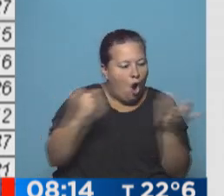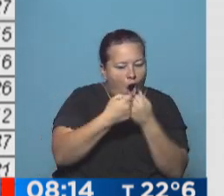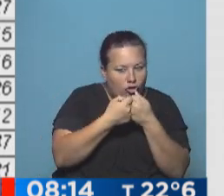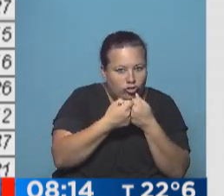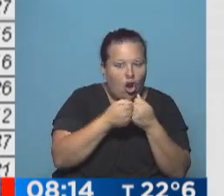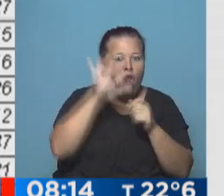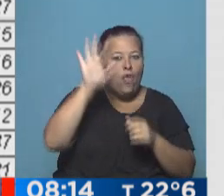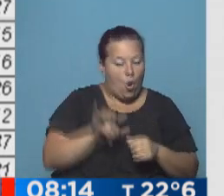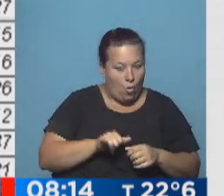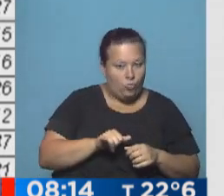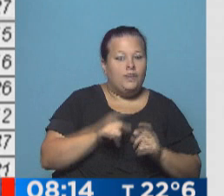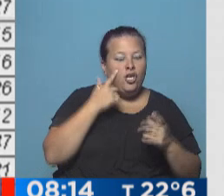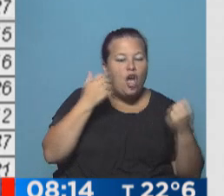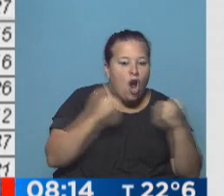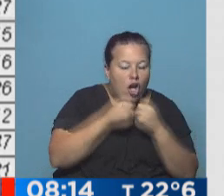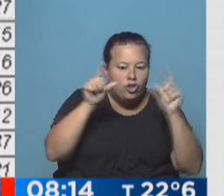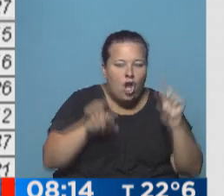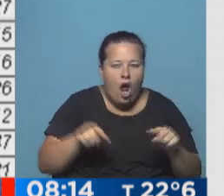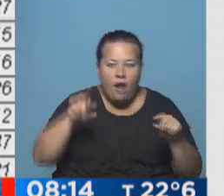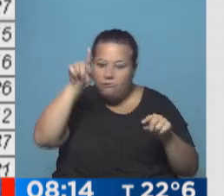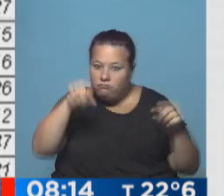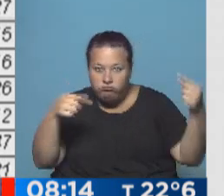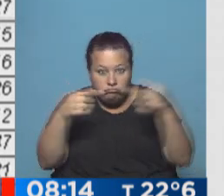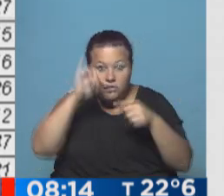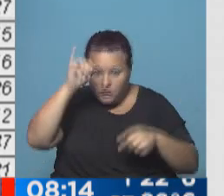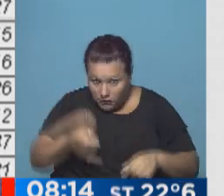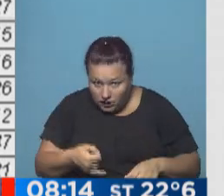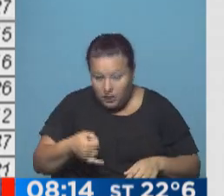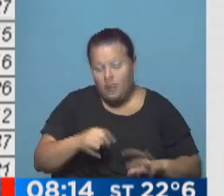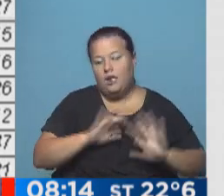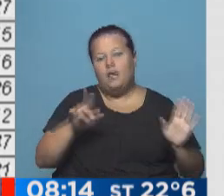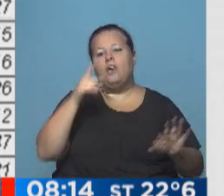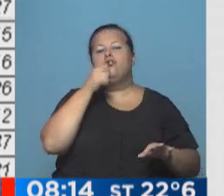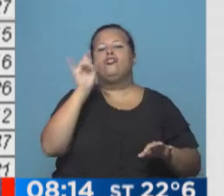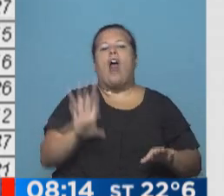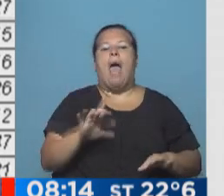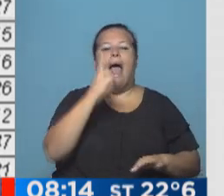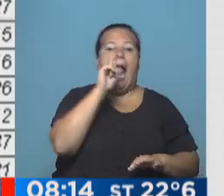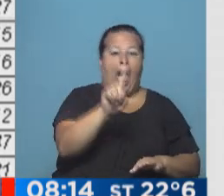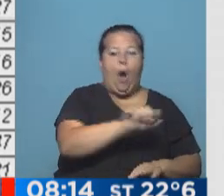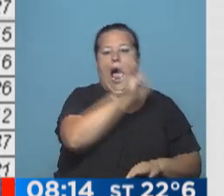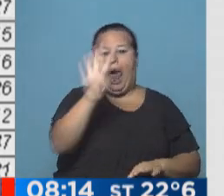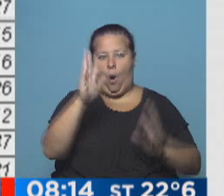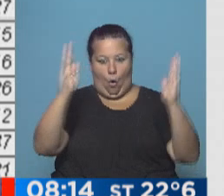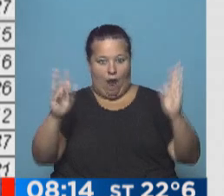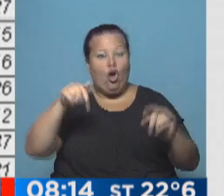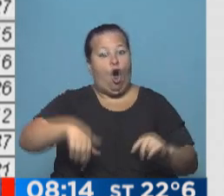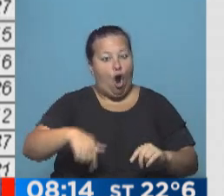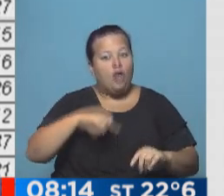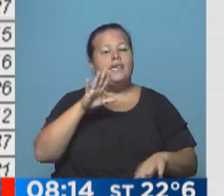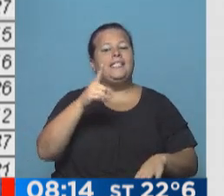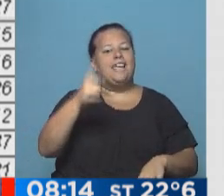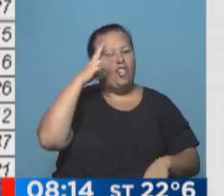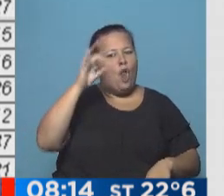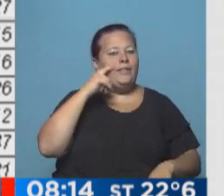de electricidad. Entonces, chequeas a ver si te toca. En caso de que te toque, solamente va a ser de una a cuatro para el día de hoy, son